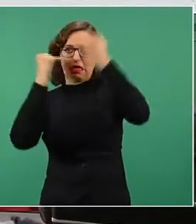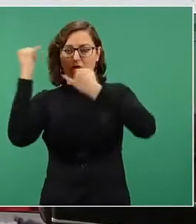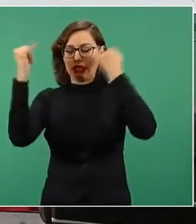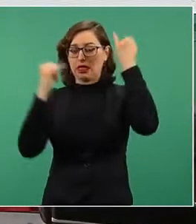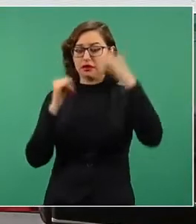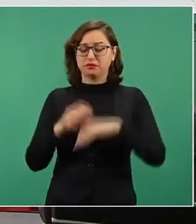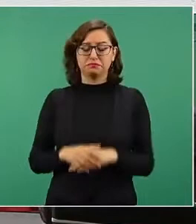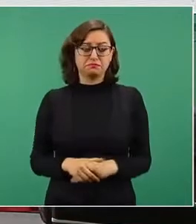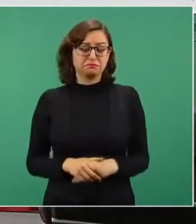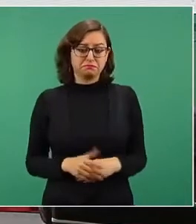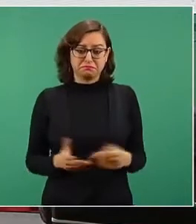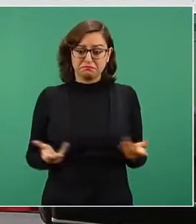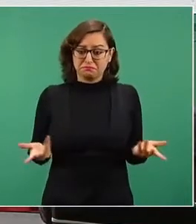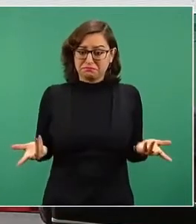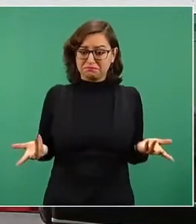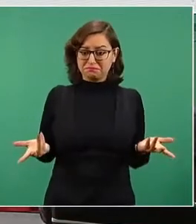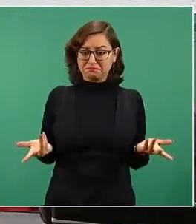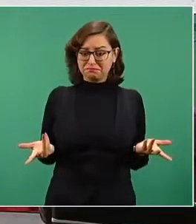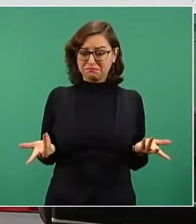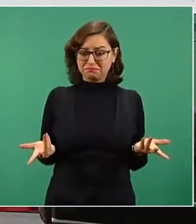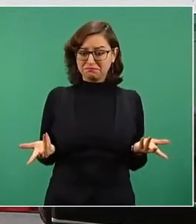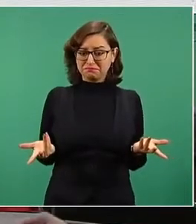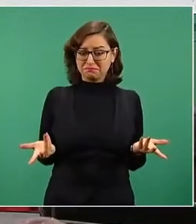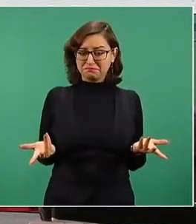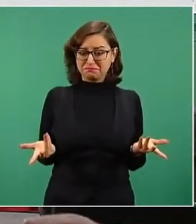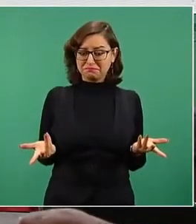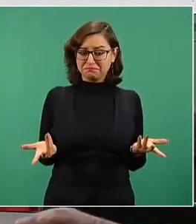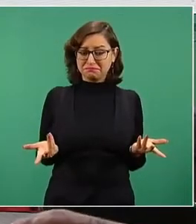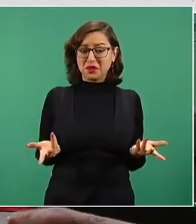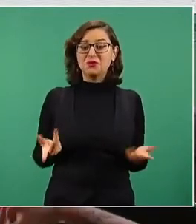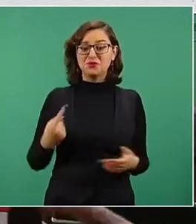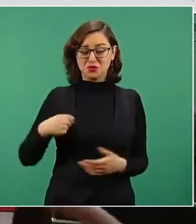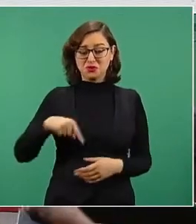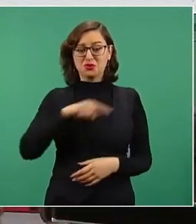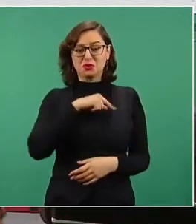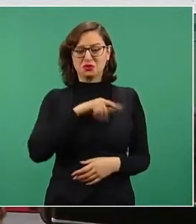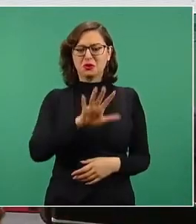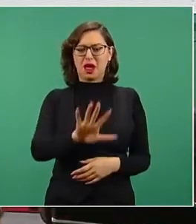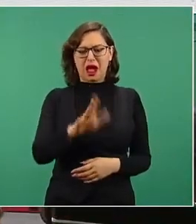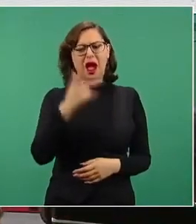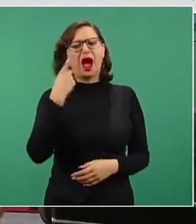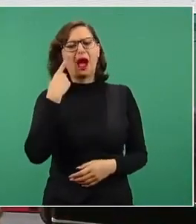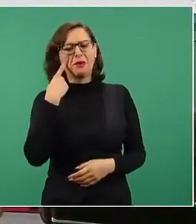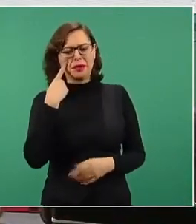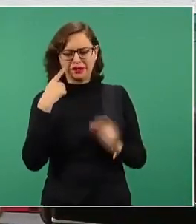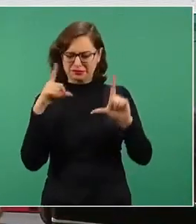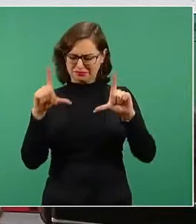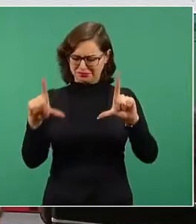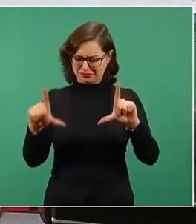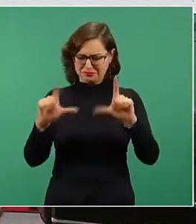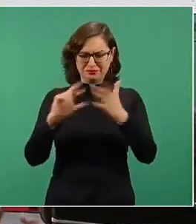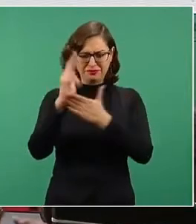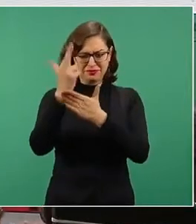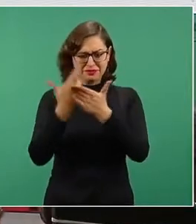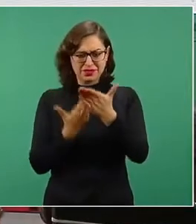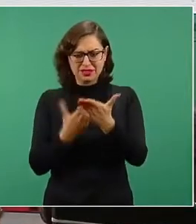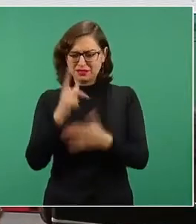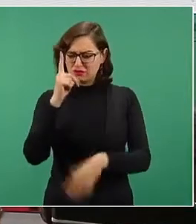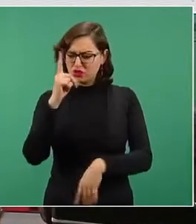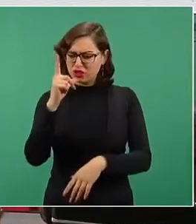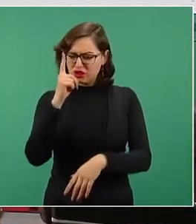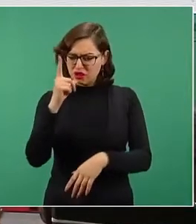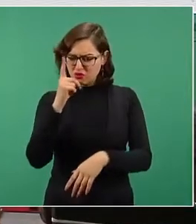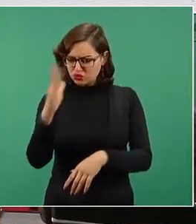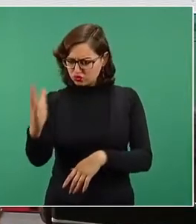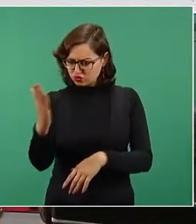Bueno, pues este es un… por eso primero dijimos o vimos cómo se lee un recibo de la luz. Y vimos